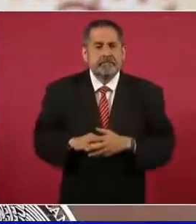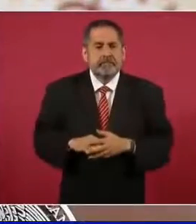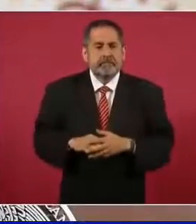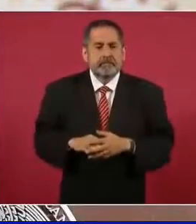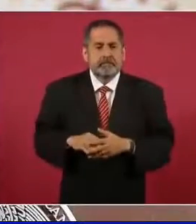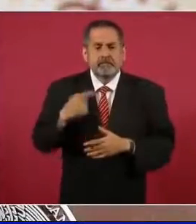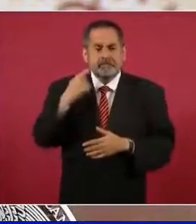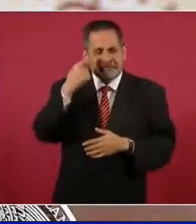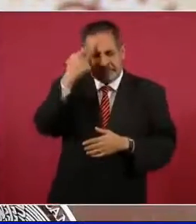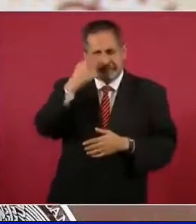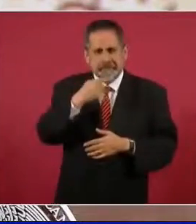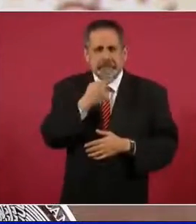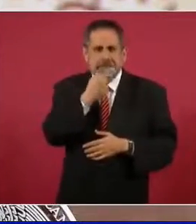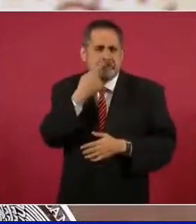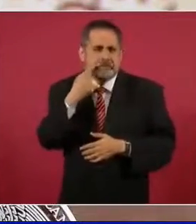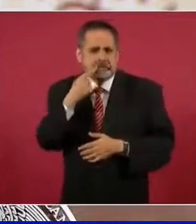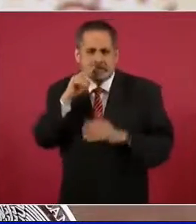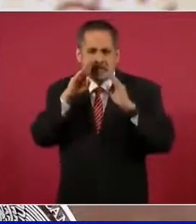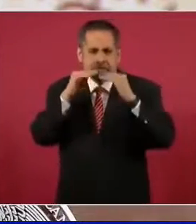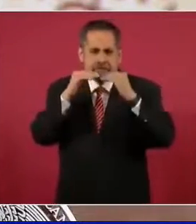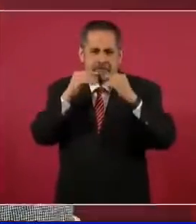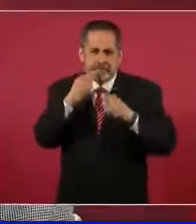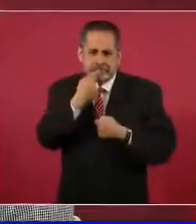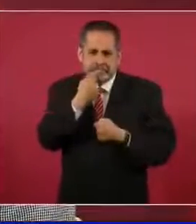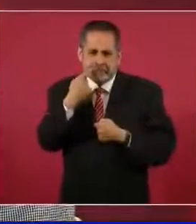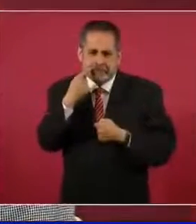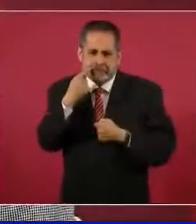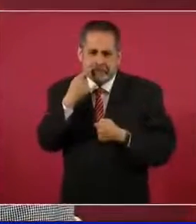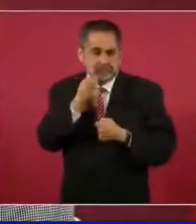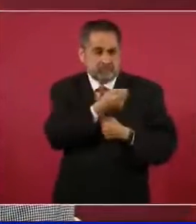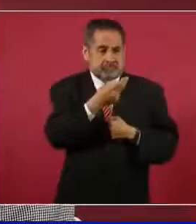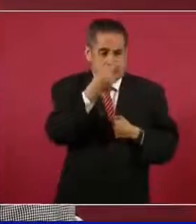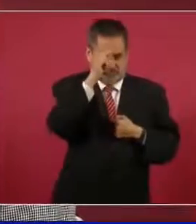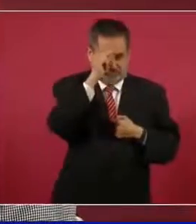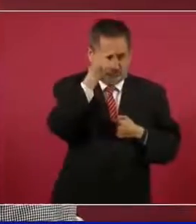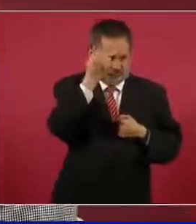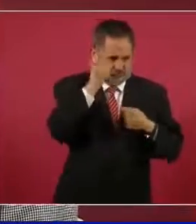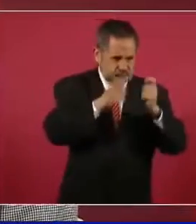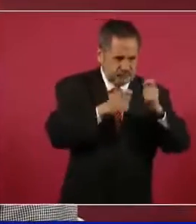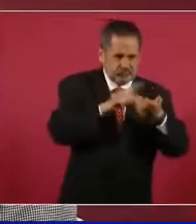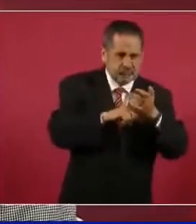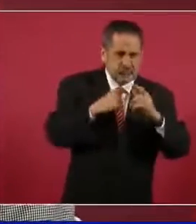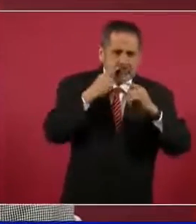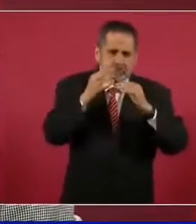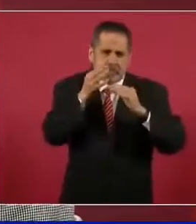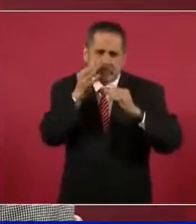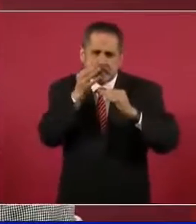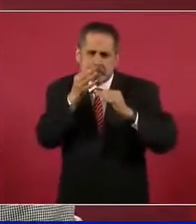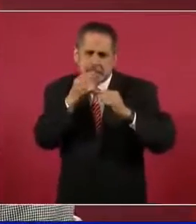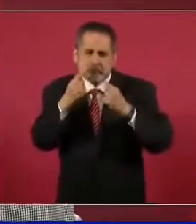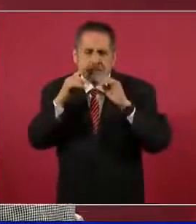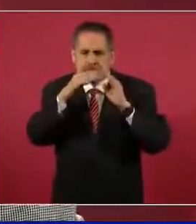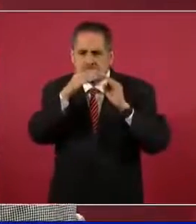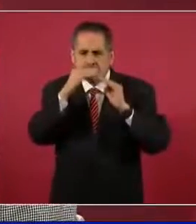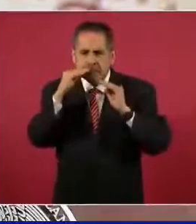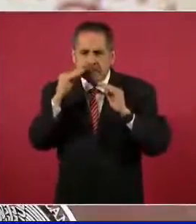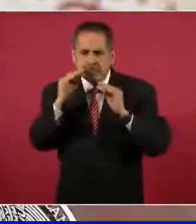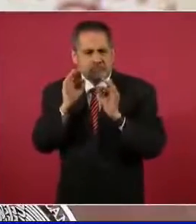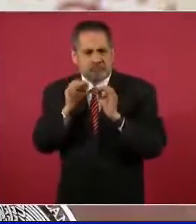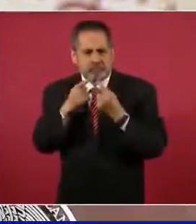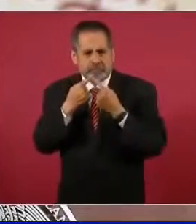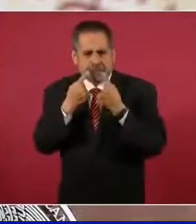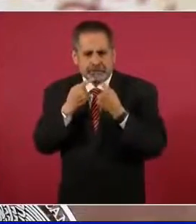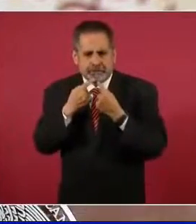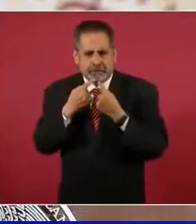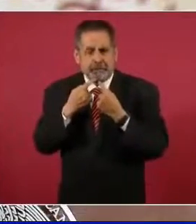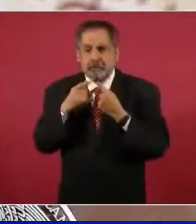ejemplo, el labio leporino en los niños, que son cirujanos que tienen esa capacidad de modificar ciertas estructuras o aquellos